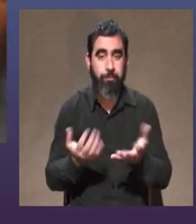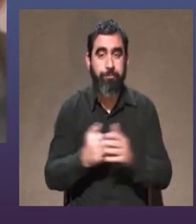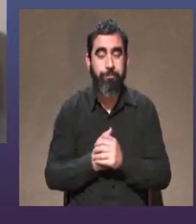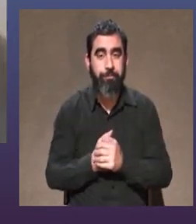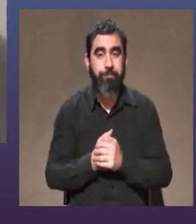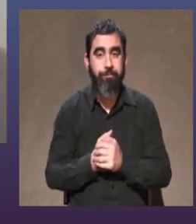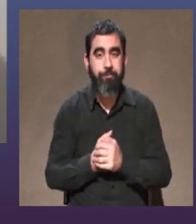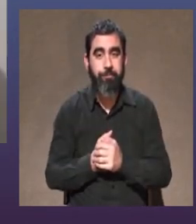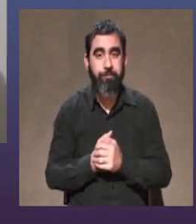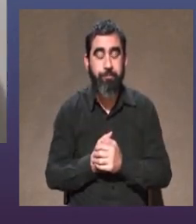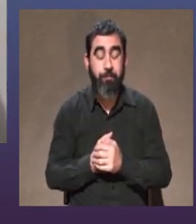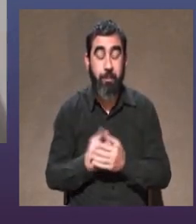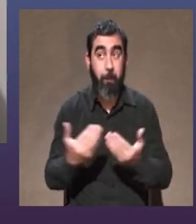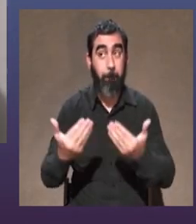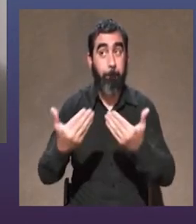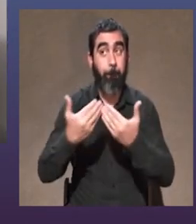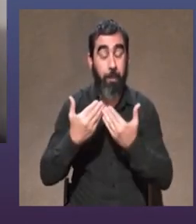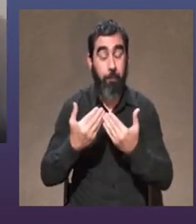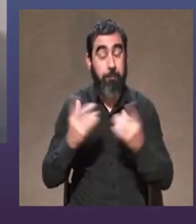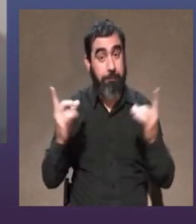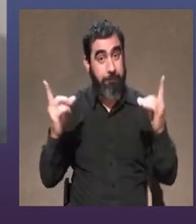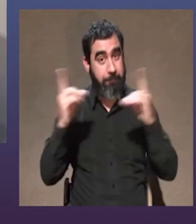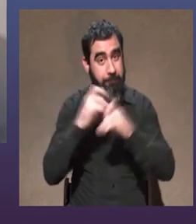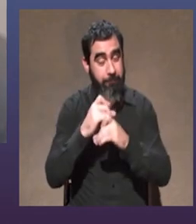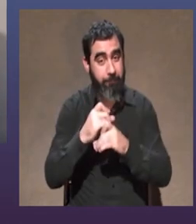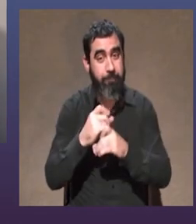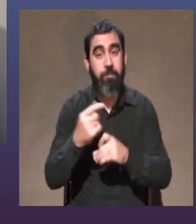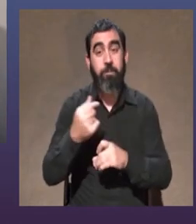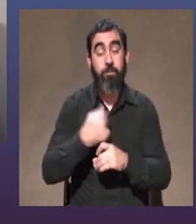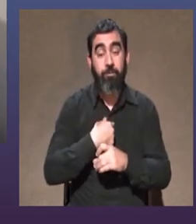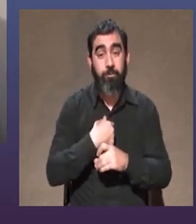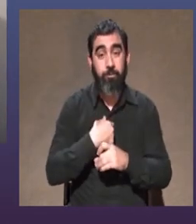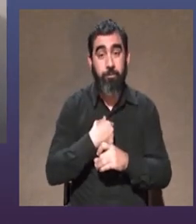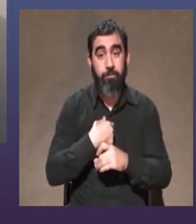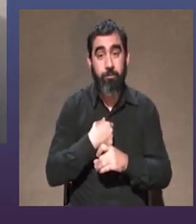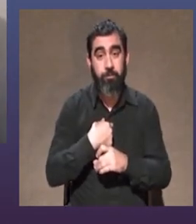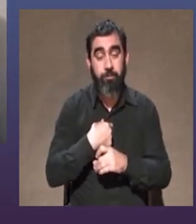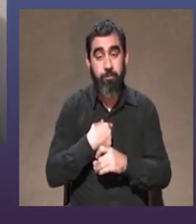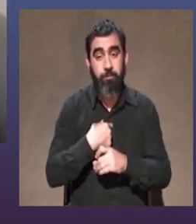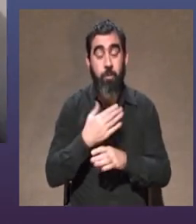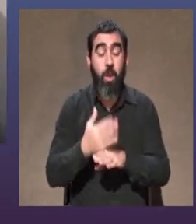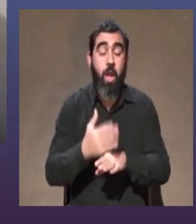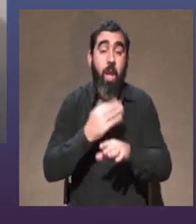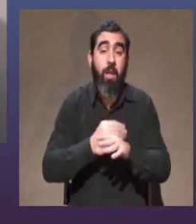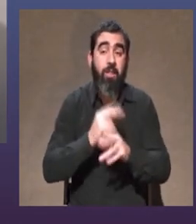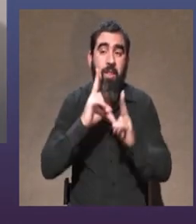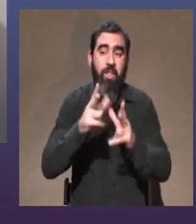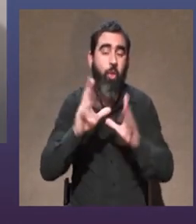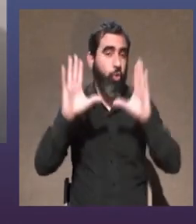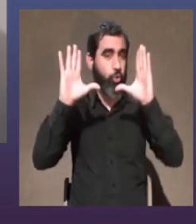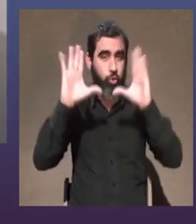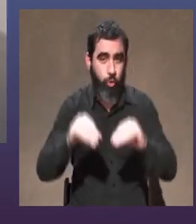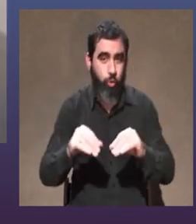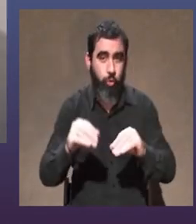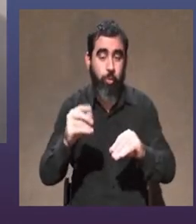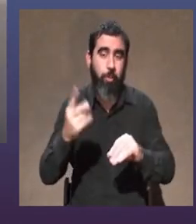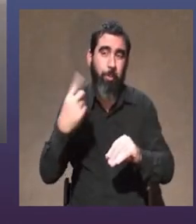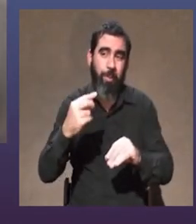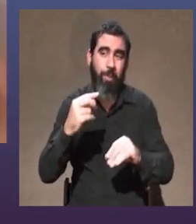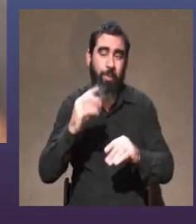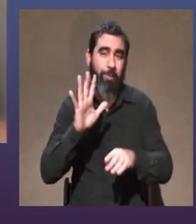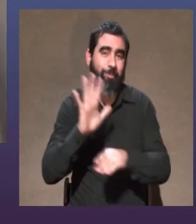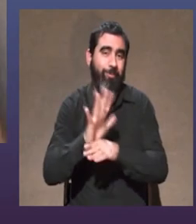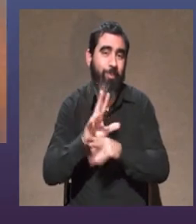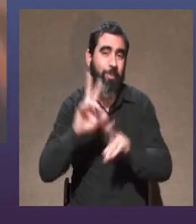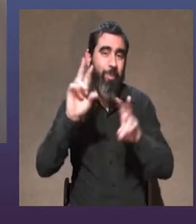bueno qué pregunta yo a priori te diría que todo pero viste